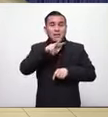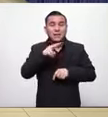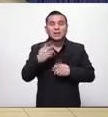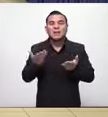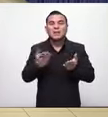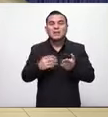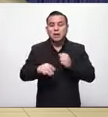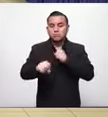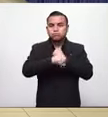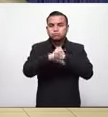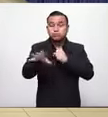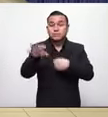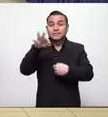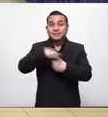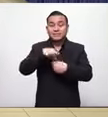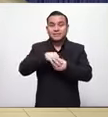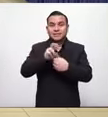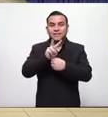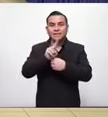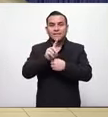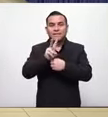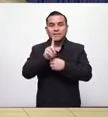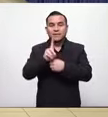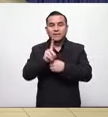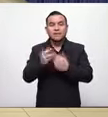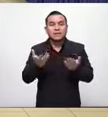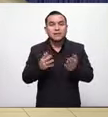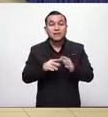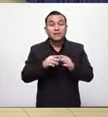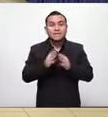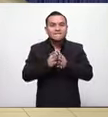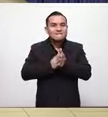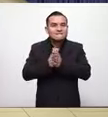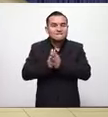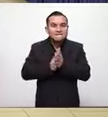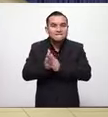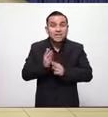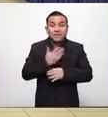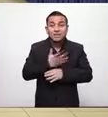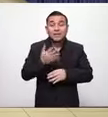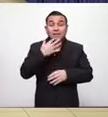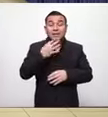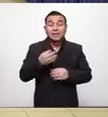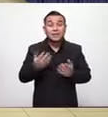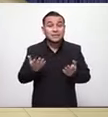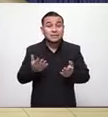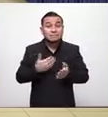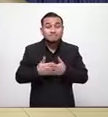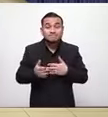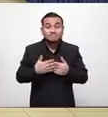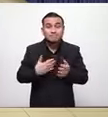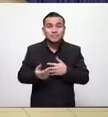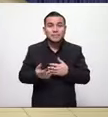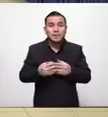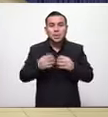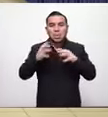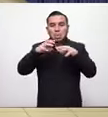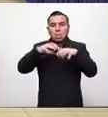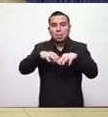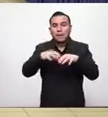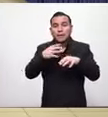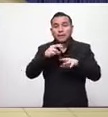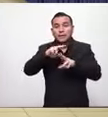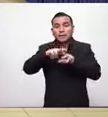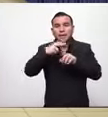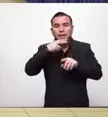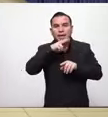campaña los números alguien ahí ayer lo decía ya ellos se dieron cuenta de que los números ya no les dieron y lo único que tienen que ser es